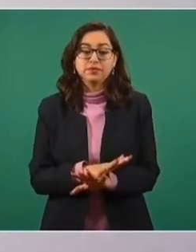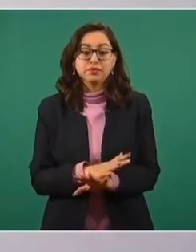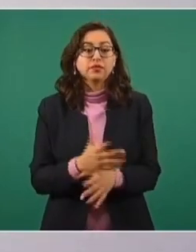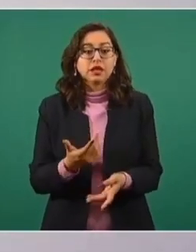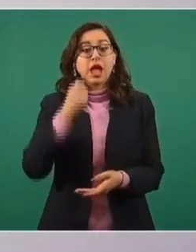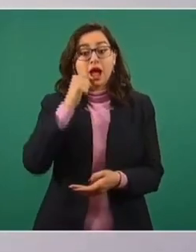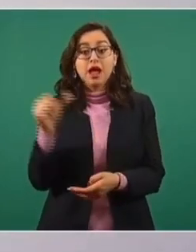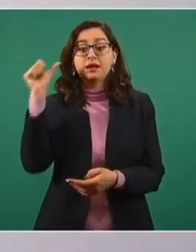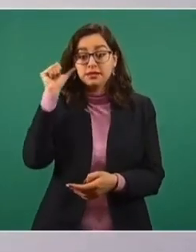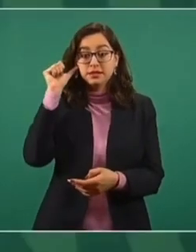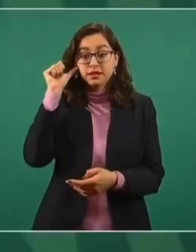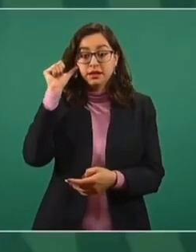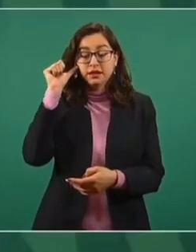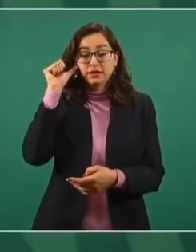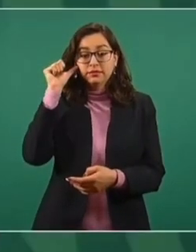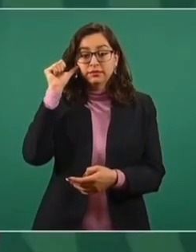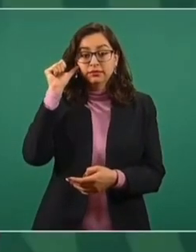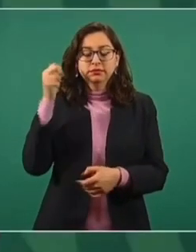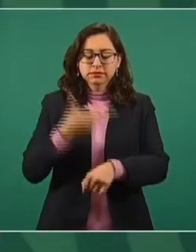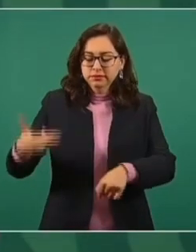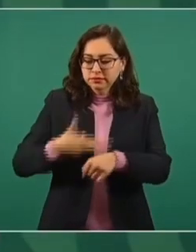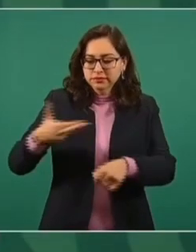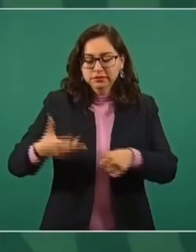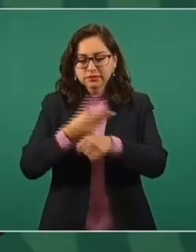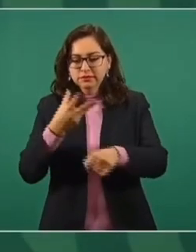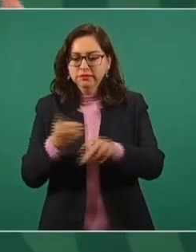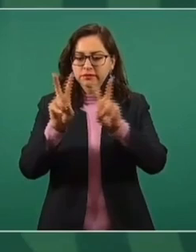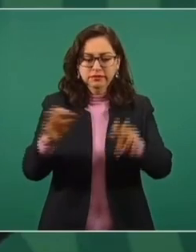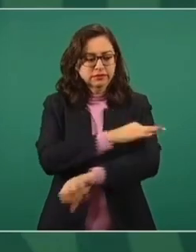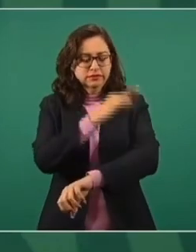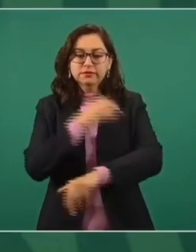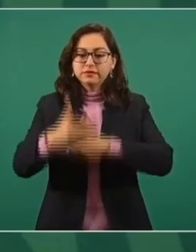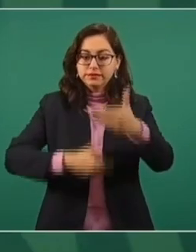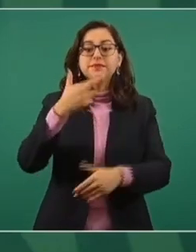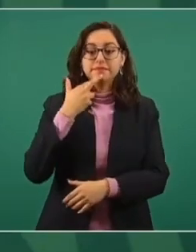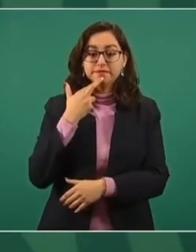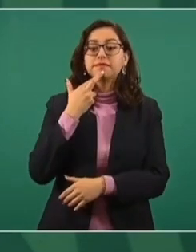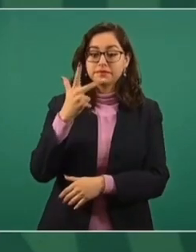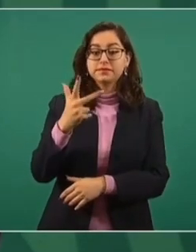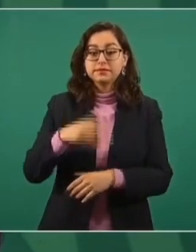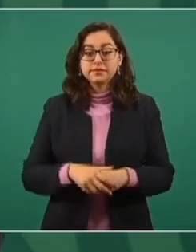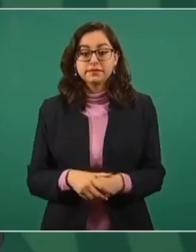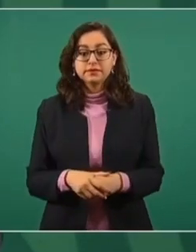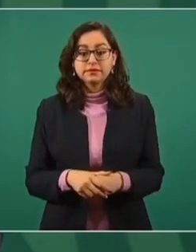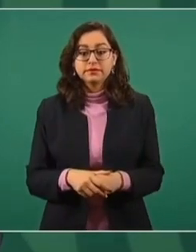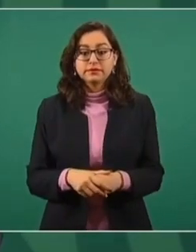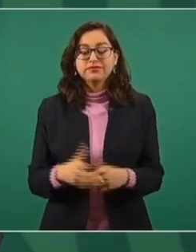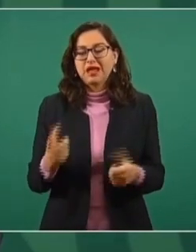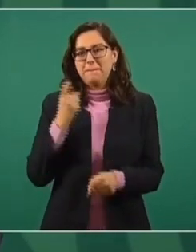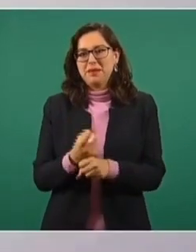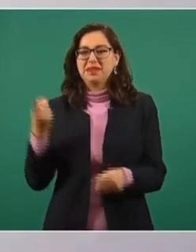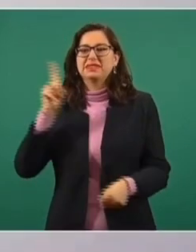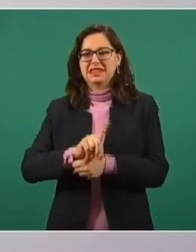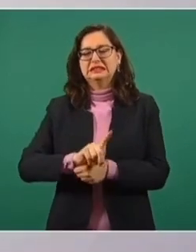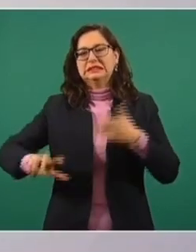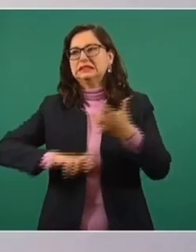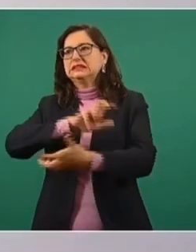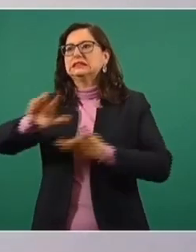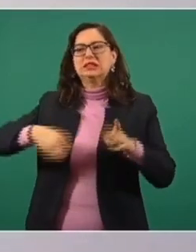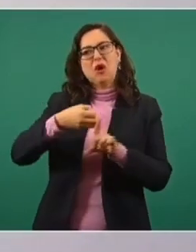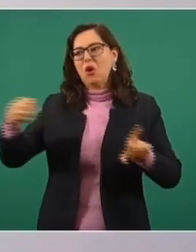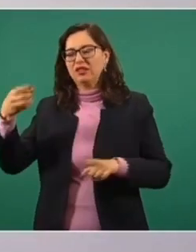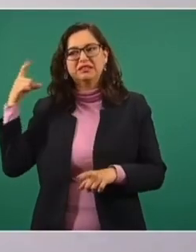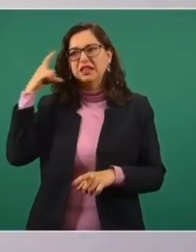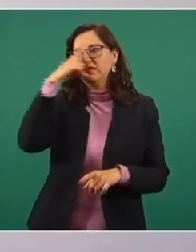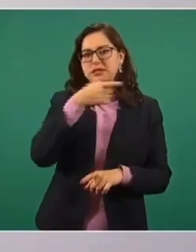los mecanismos de vacunación, se va avanzando. El primer día hubo más desorganización. Ya